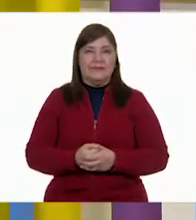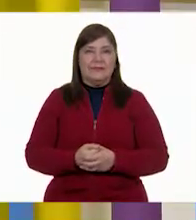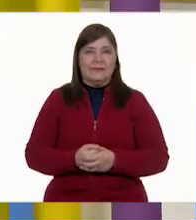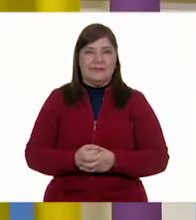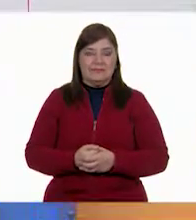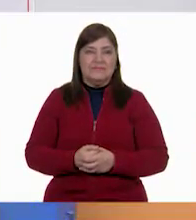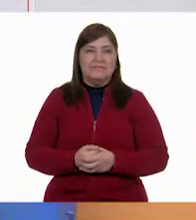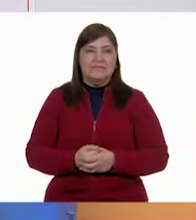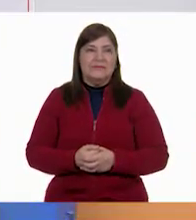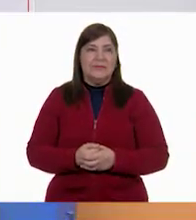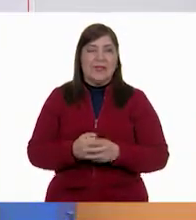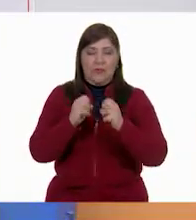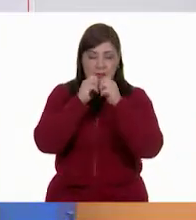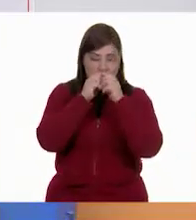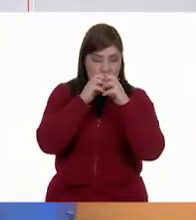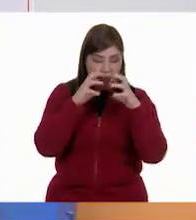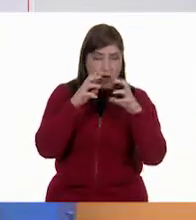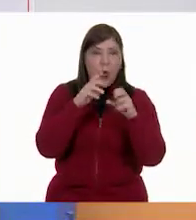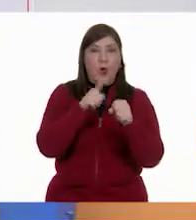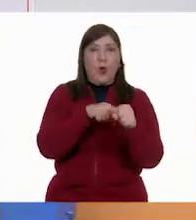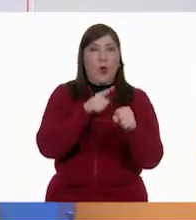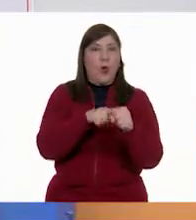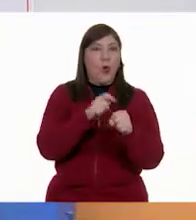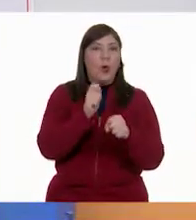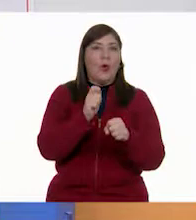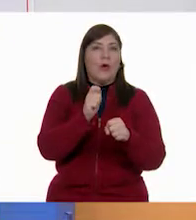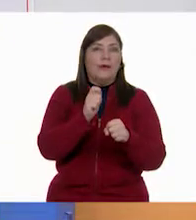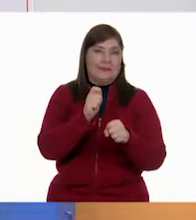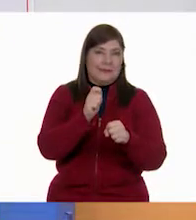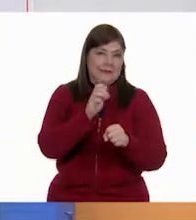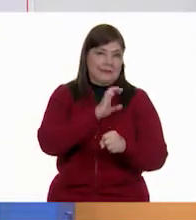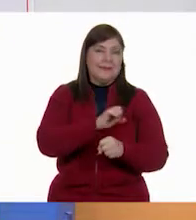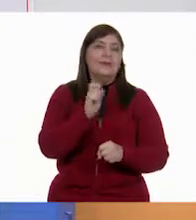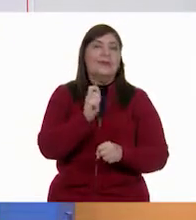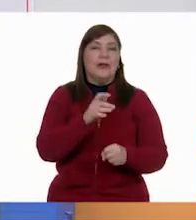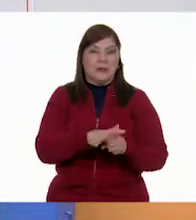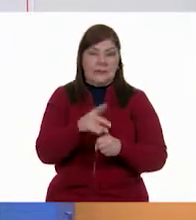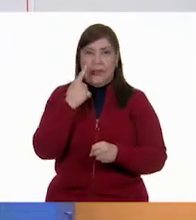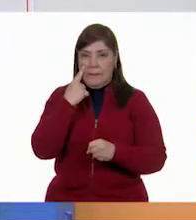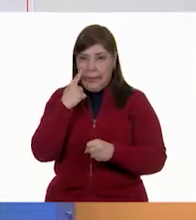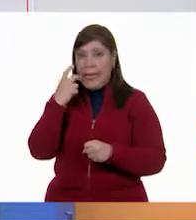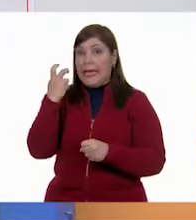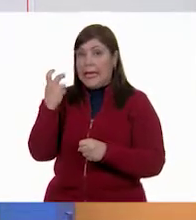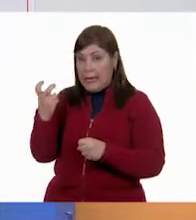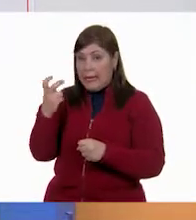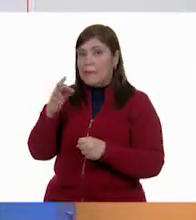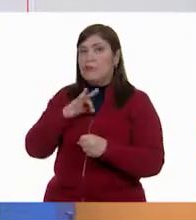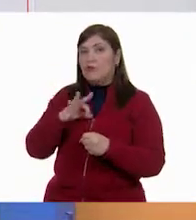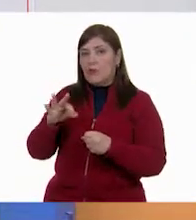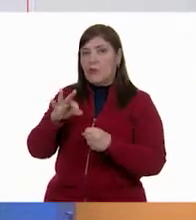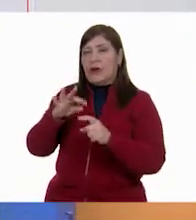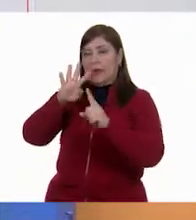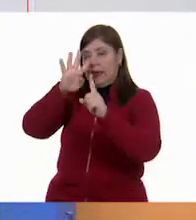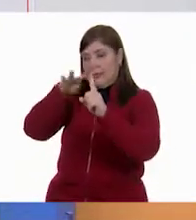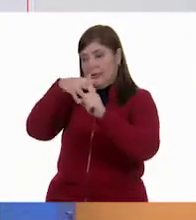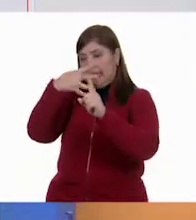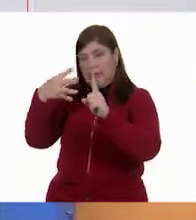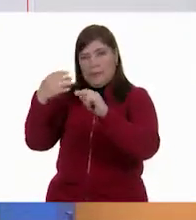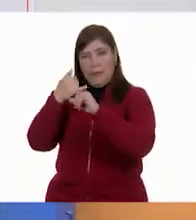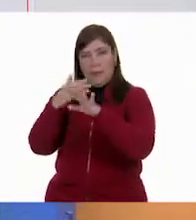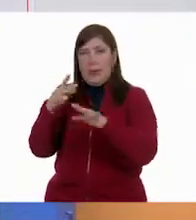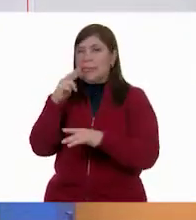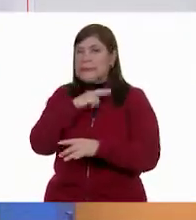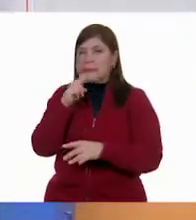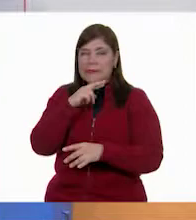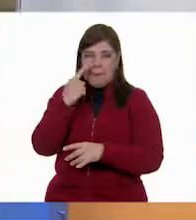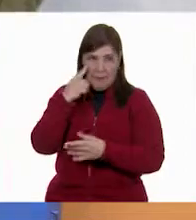Muy bien. El color favorito de mi globo. Muy bien. Y con esto podemos sacar una pequeña tabla de datas, así muy, muy rápido para